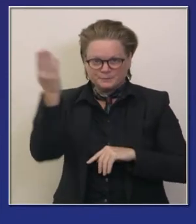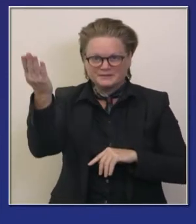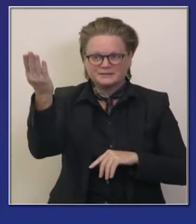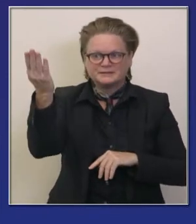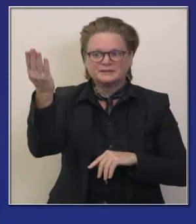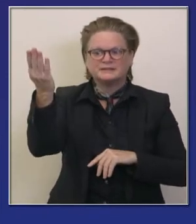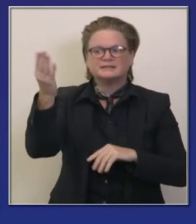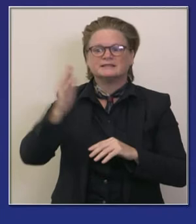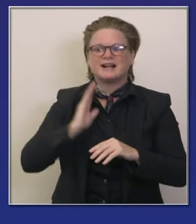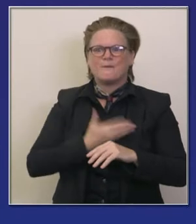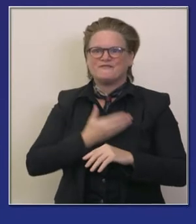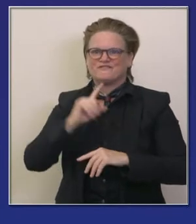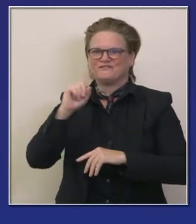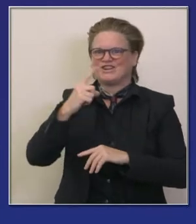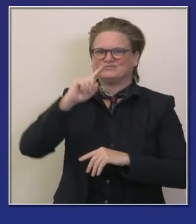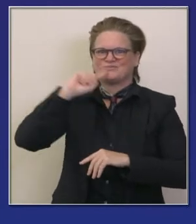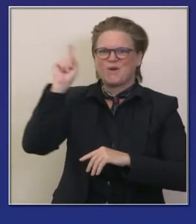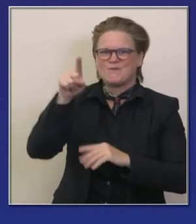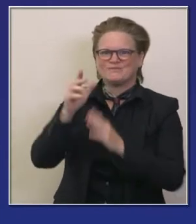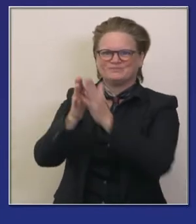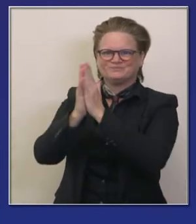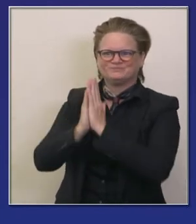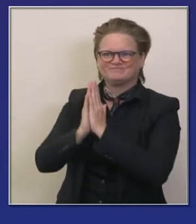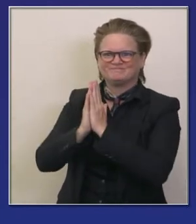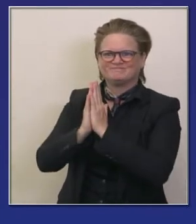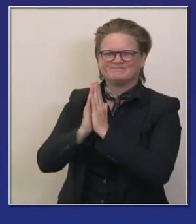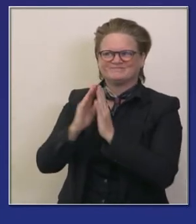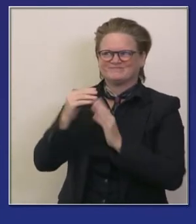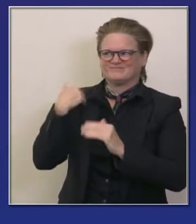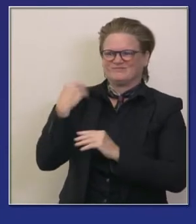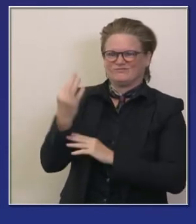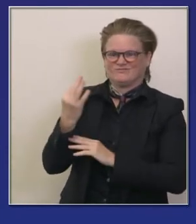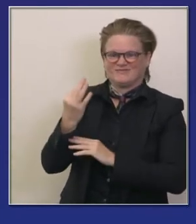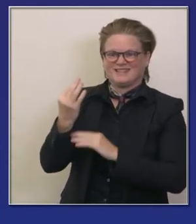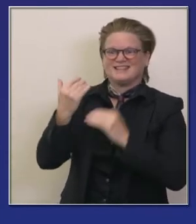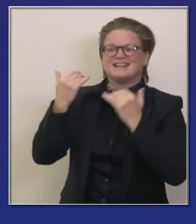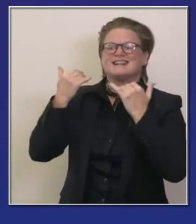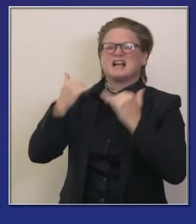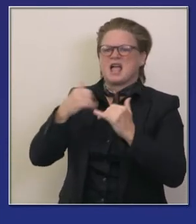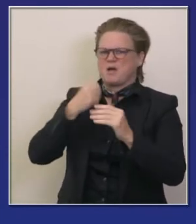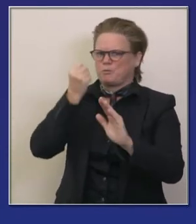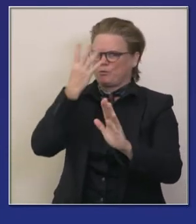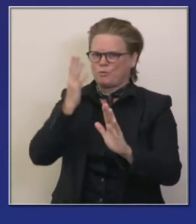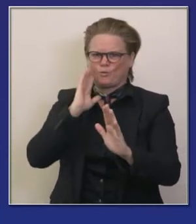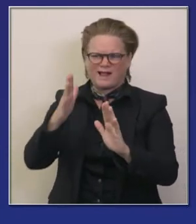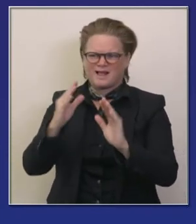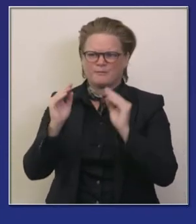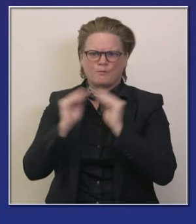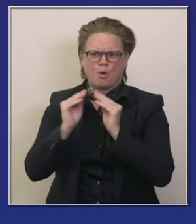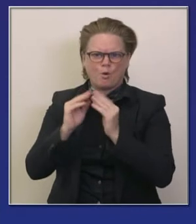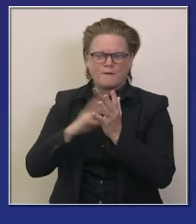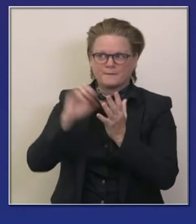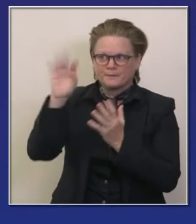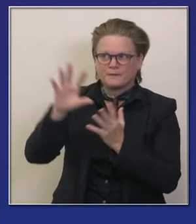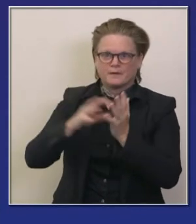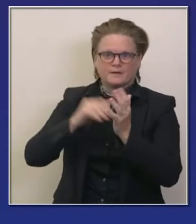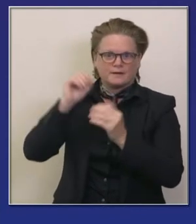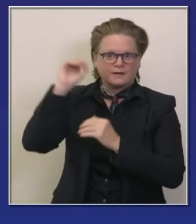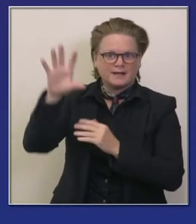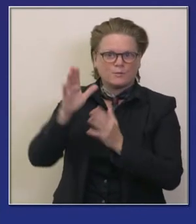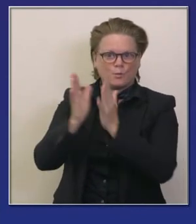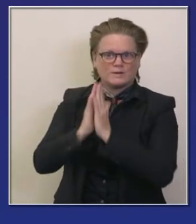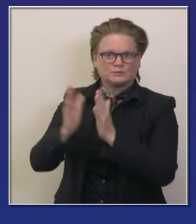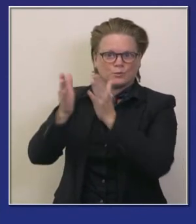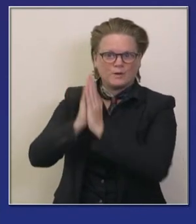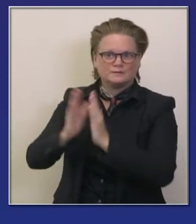parte de nuestros socios nuestros primeros pedidos desde el viernes pasado tendremos algunos pedidos que nos llegarán esta semana pero la mayor parte el viernes